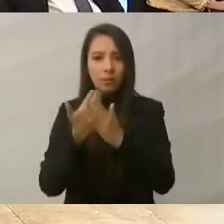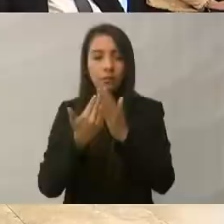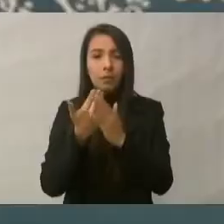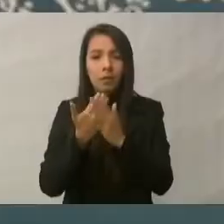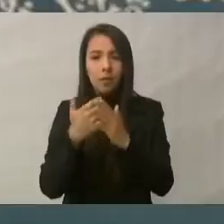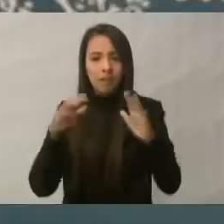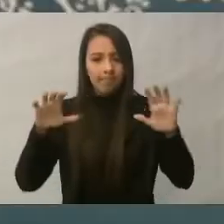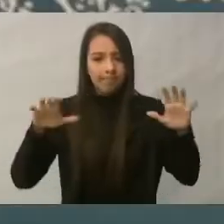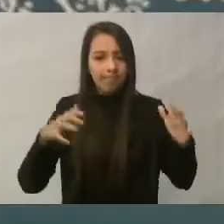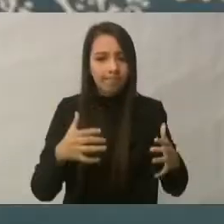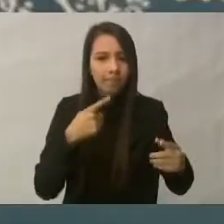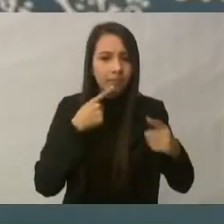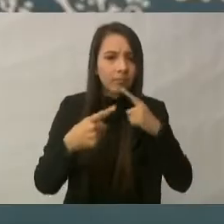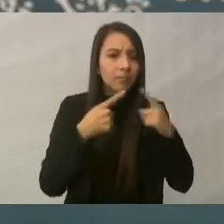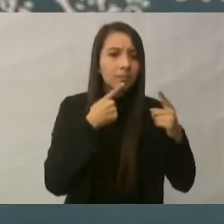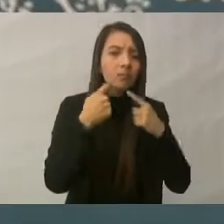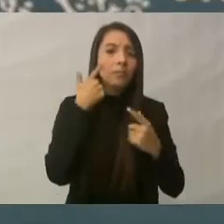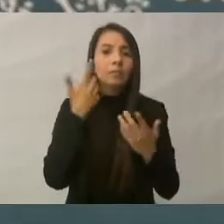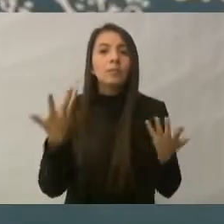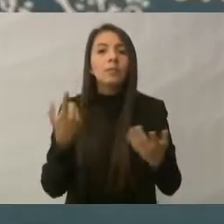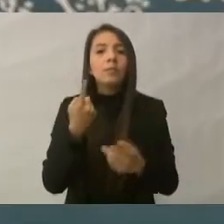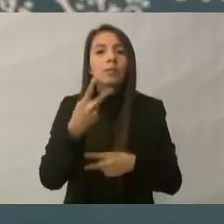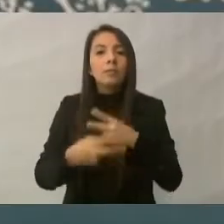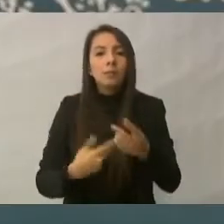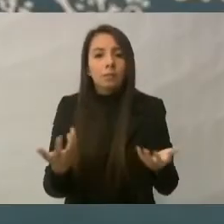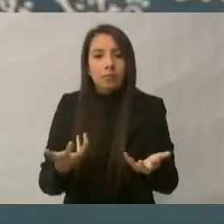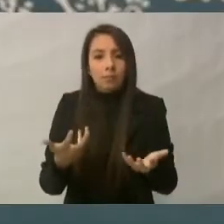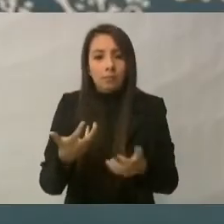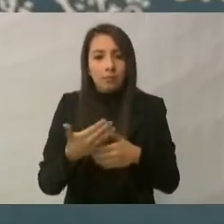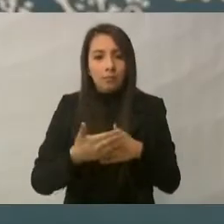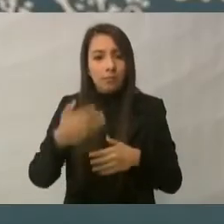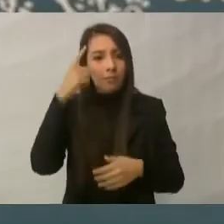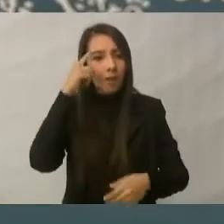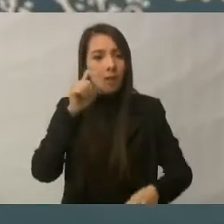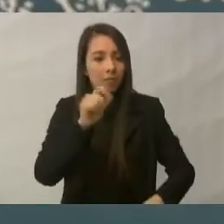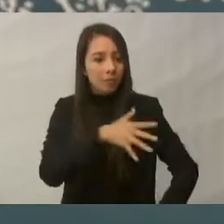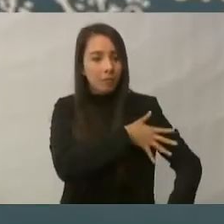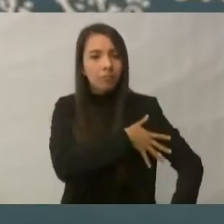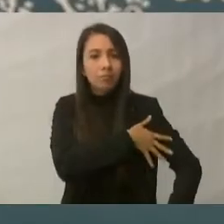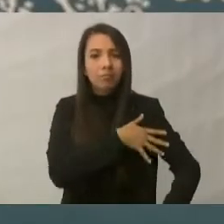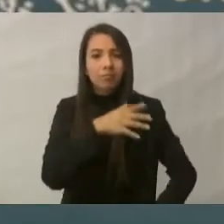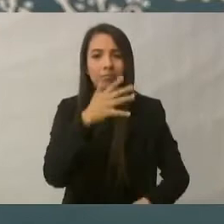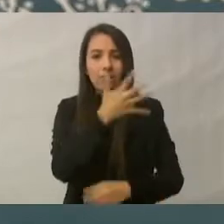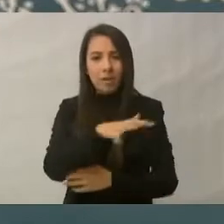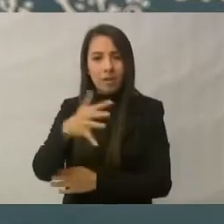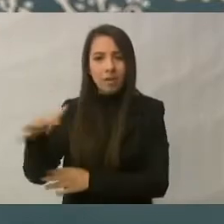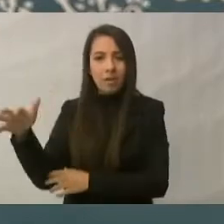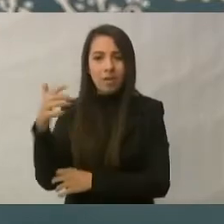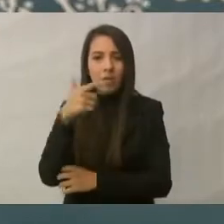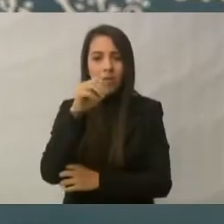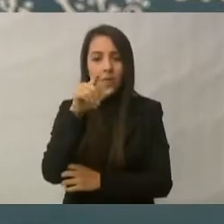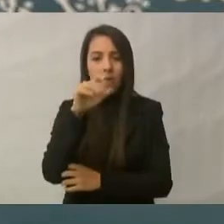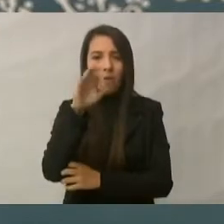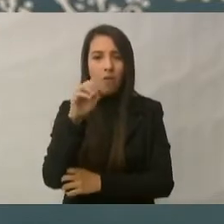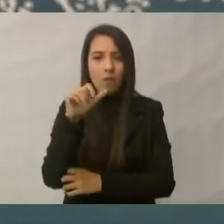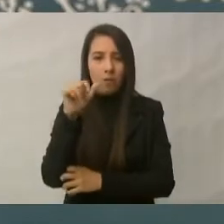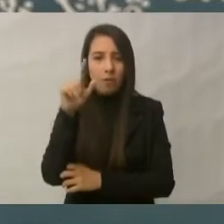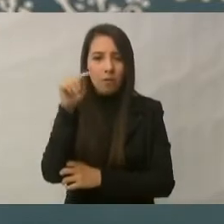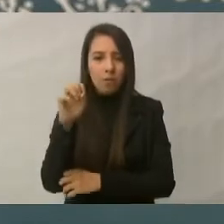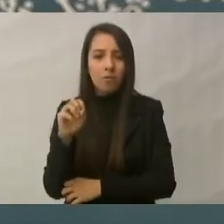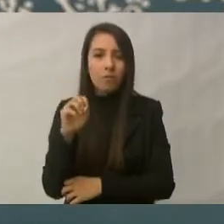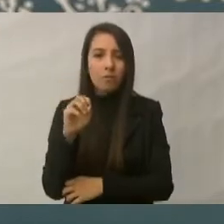proyecto que vamos a llevar. ¿Qué es lo que se va a desarrollar en el Alto Golfo de California? Hay varios proyectos, incluso ya algunos han